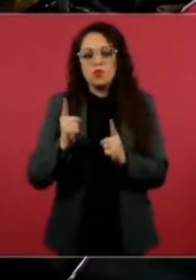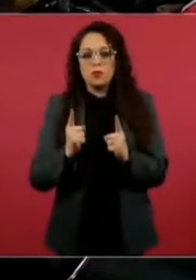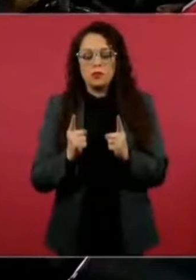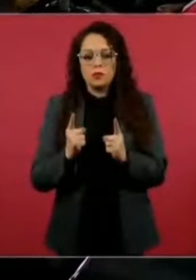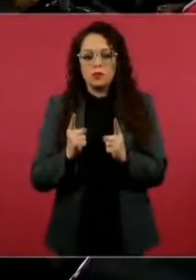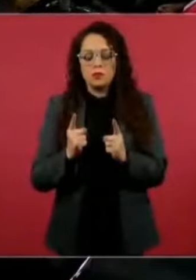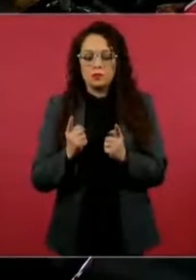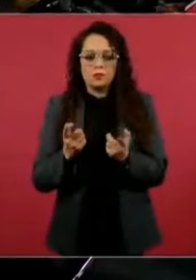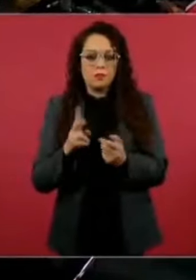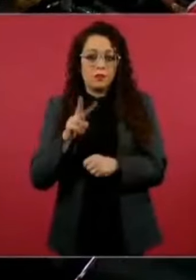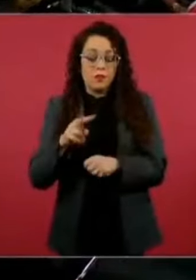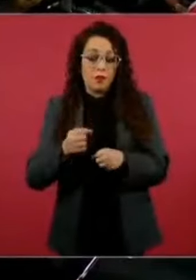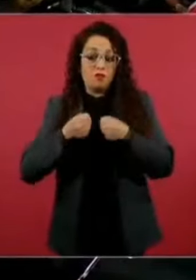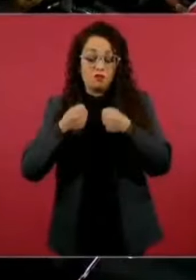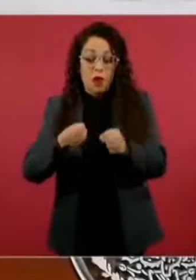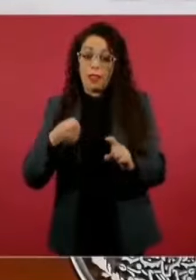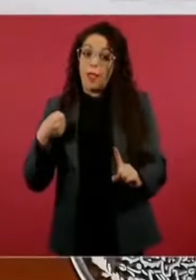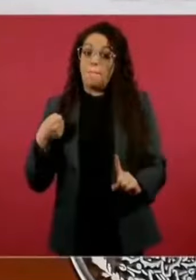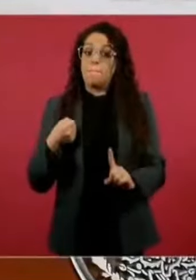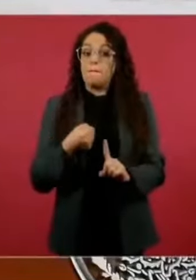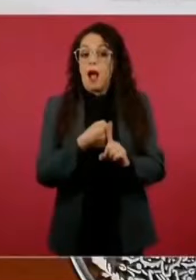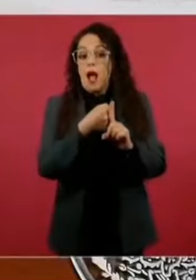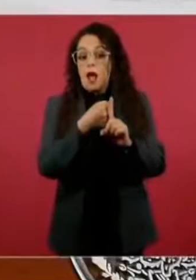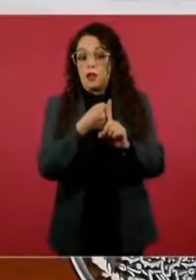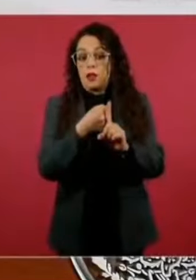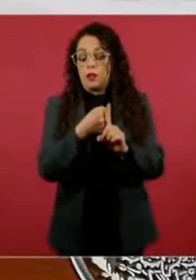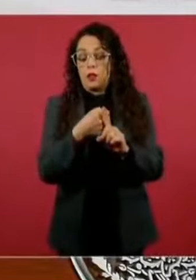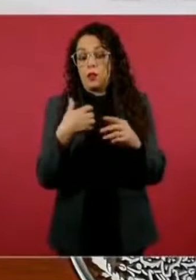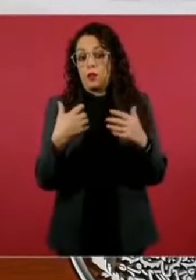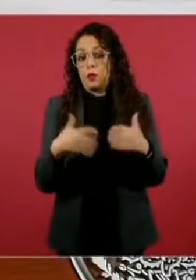impacto, es una convulsión.